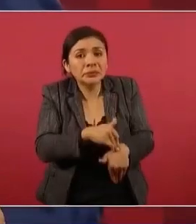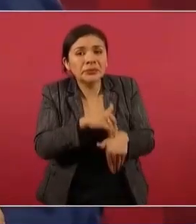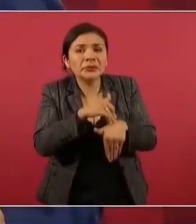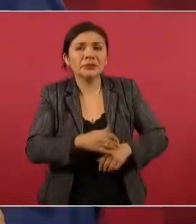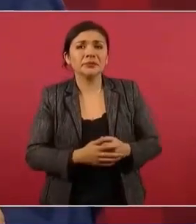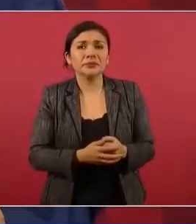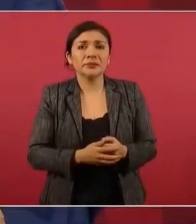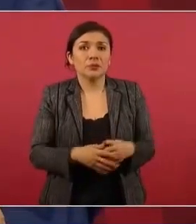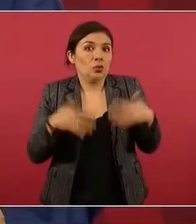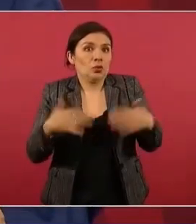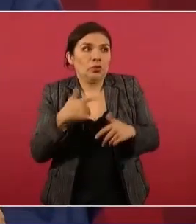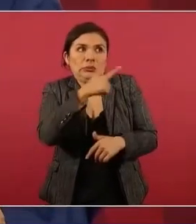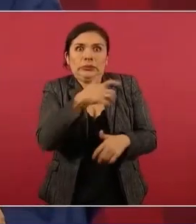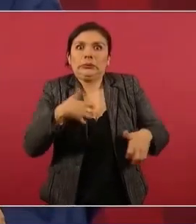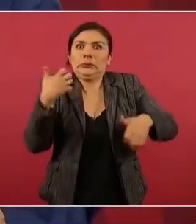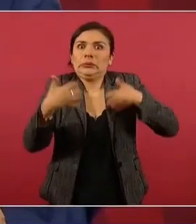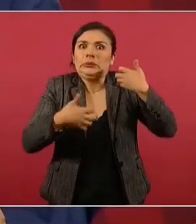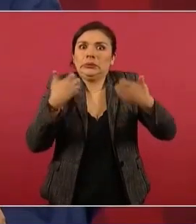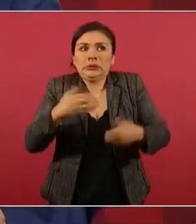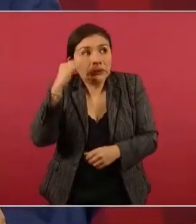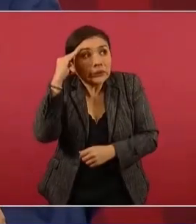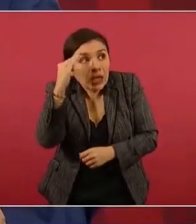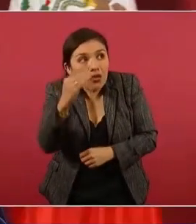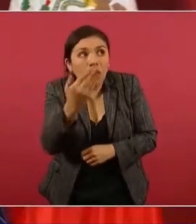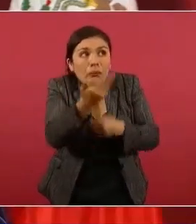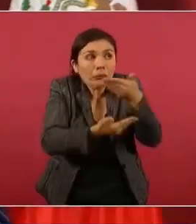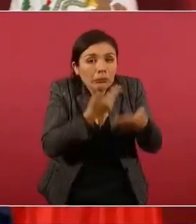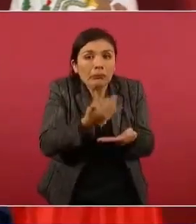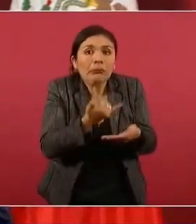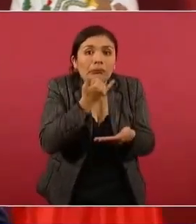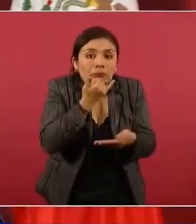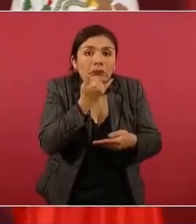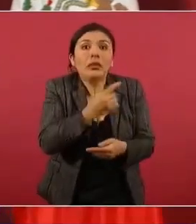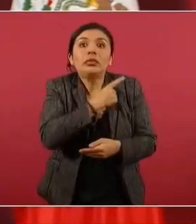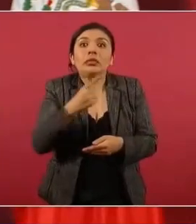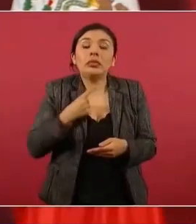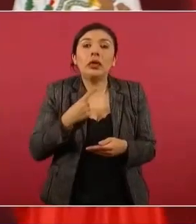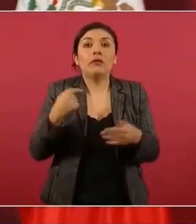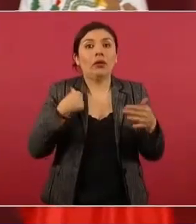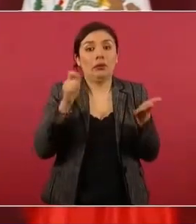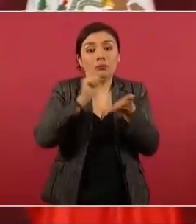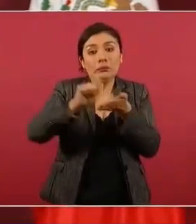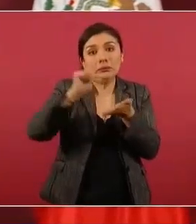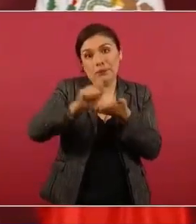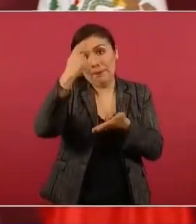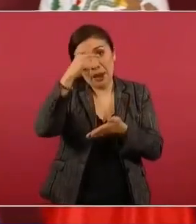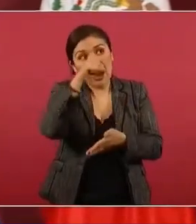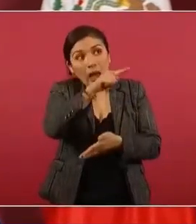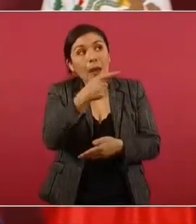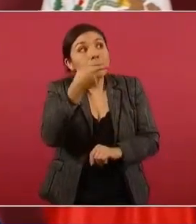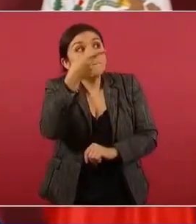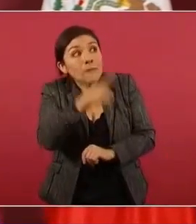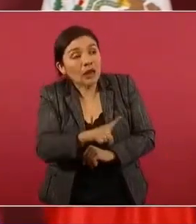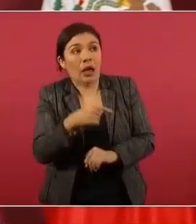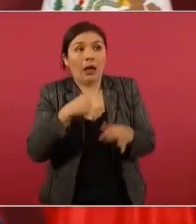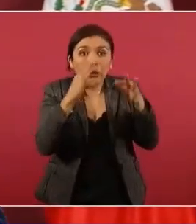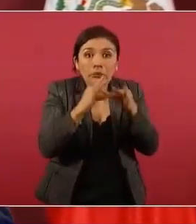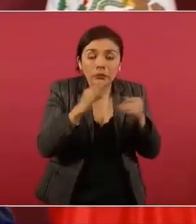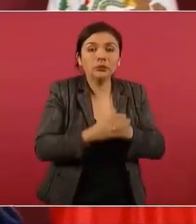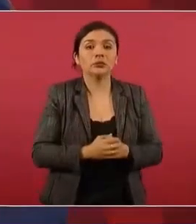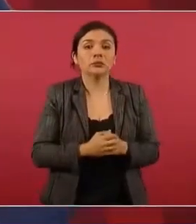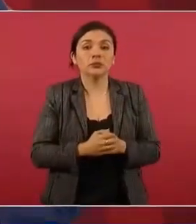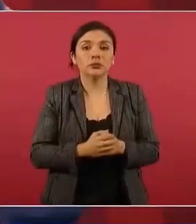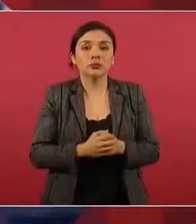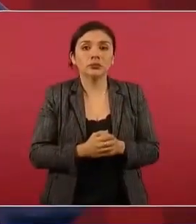y ya se enojó el señor, y hay que hacer lo que el señor diga. ¿Y qué hora